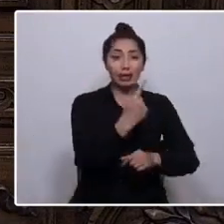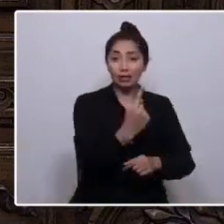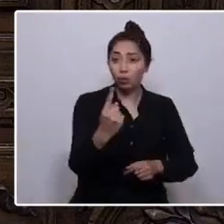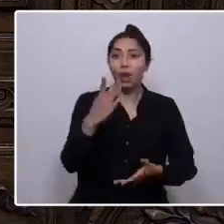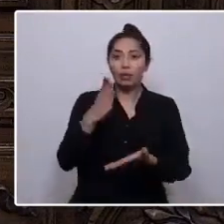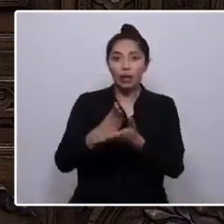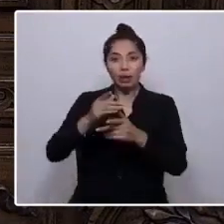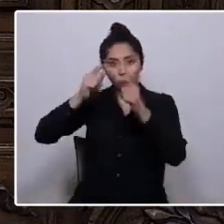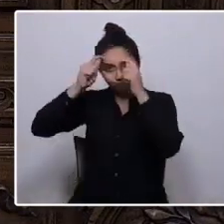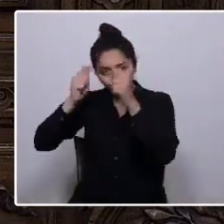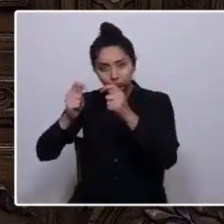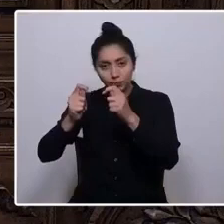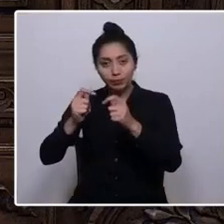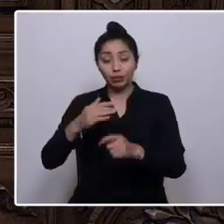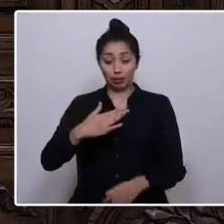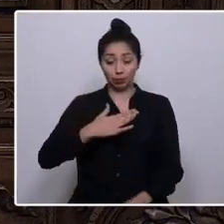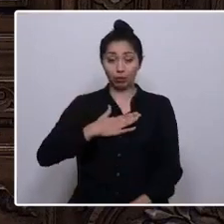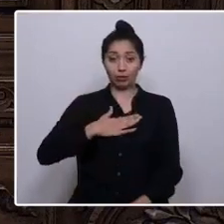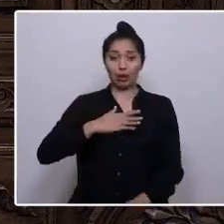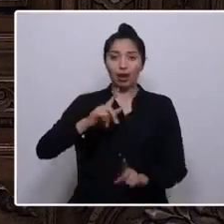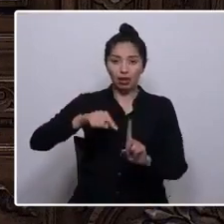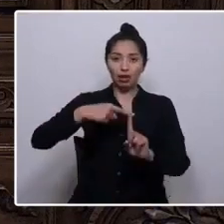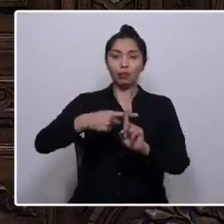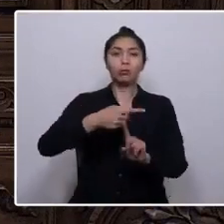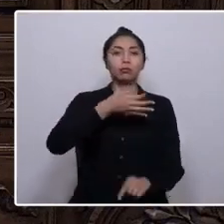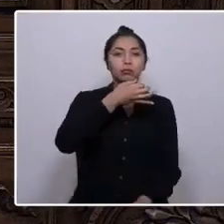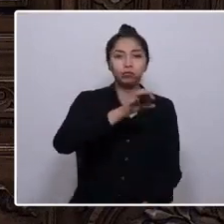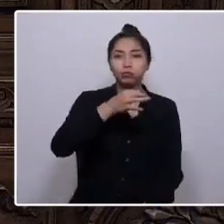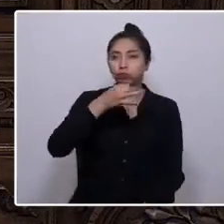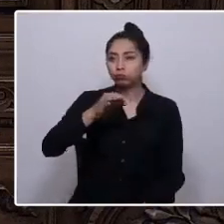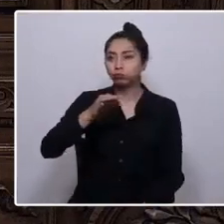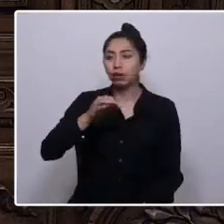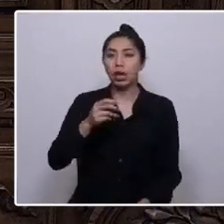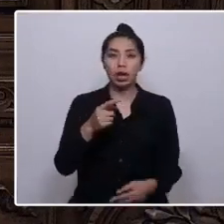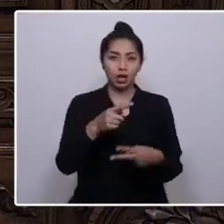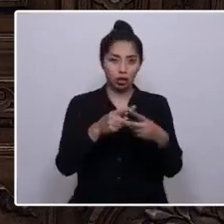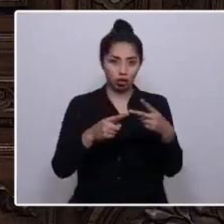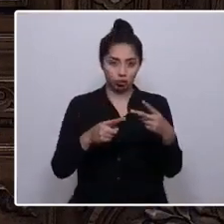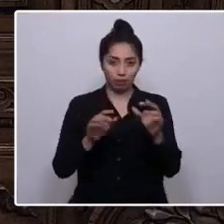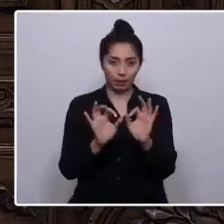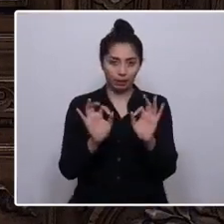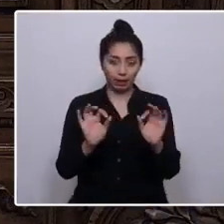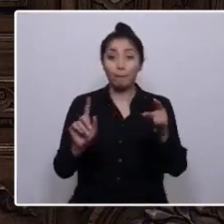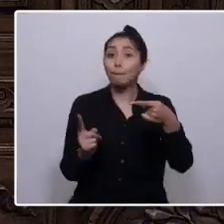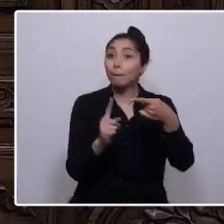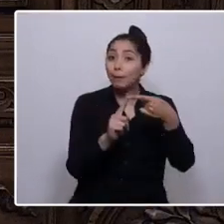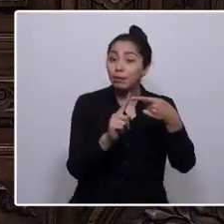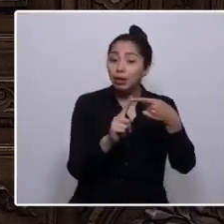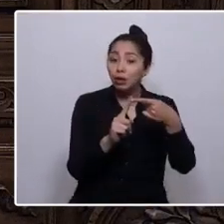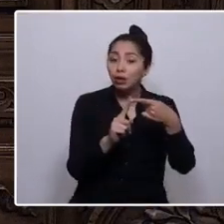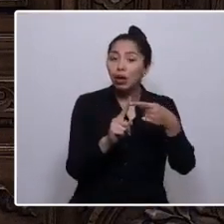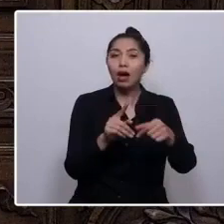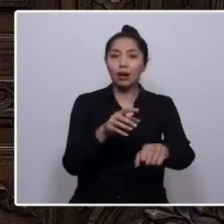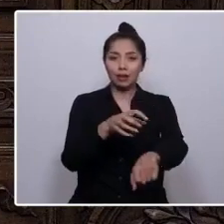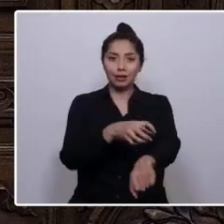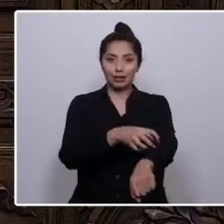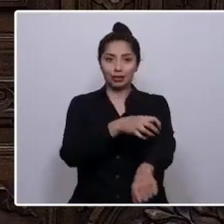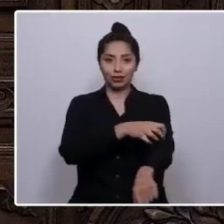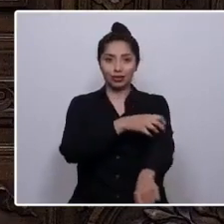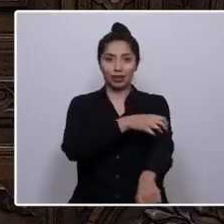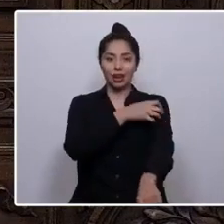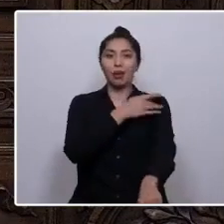mi parte, además, me gustaría referirme a dos de manera especial. En primer lugar, las regiones, porque el